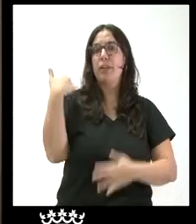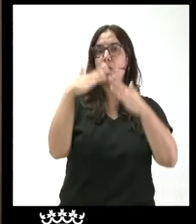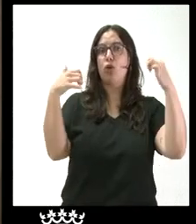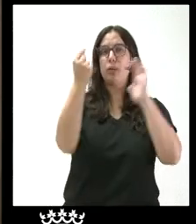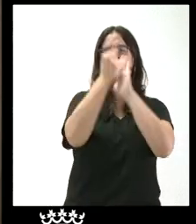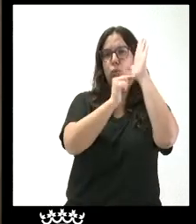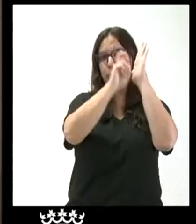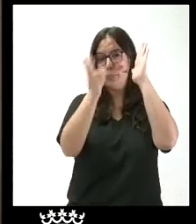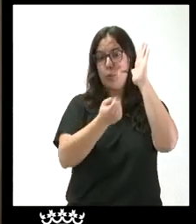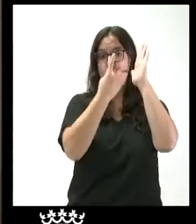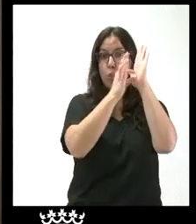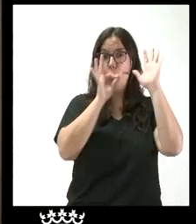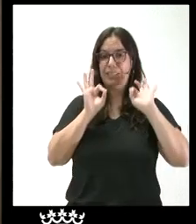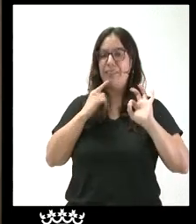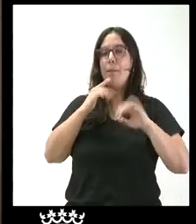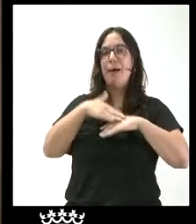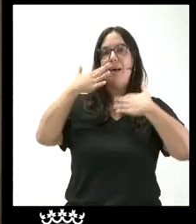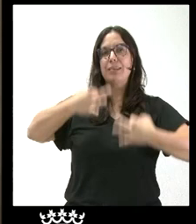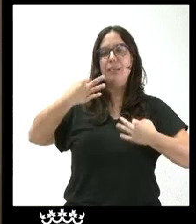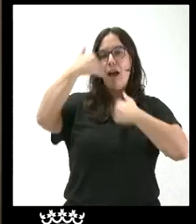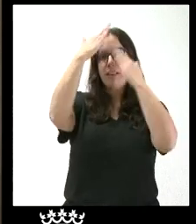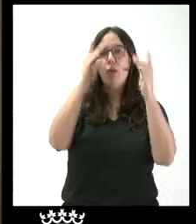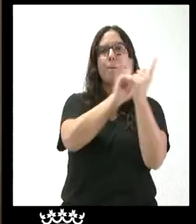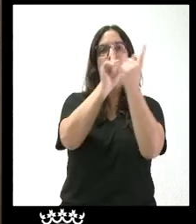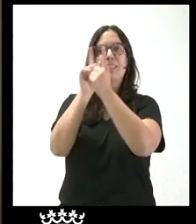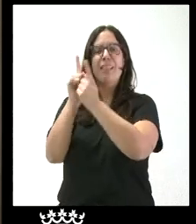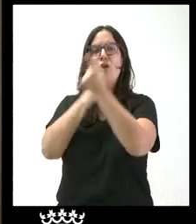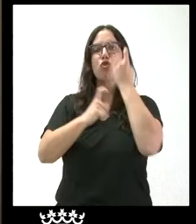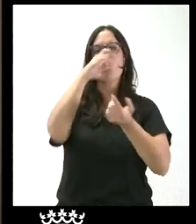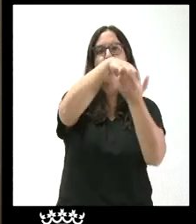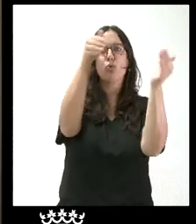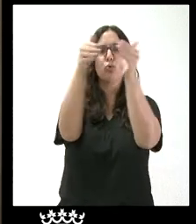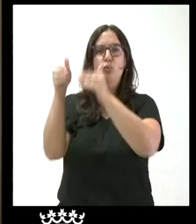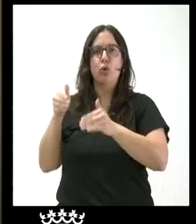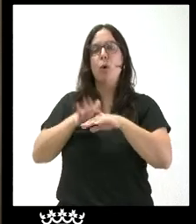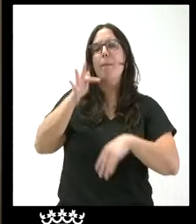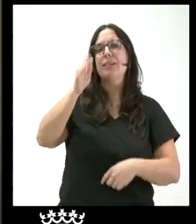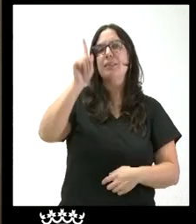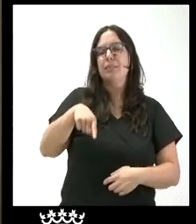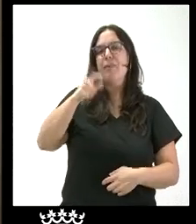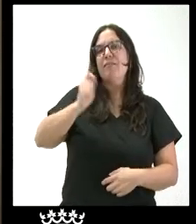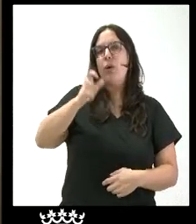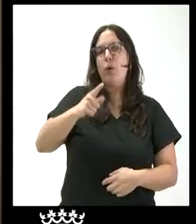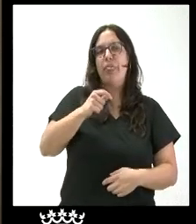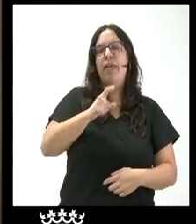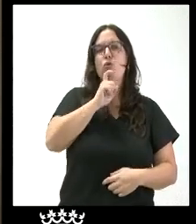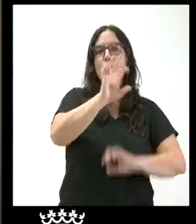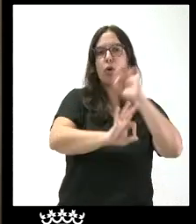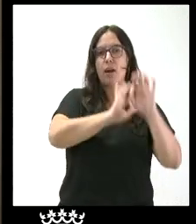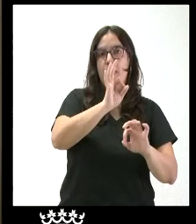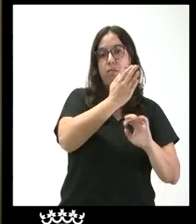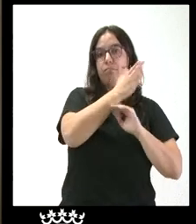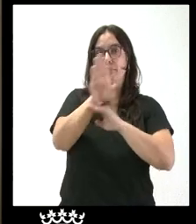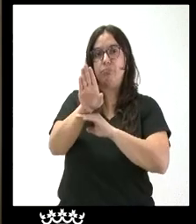punto en concreto para garantizar la atención presencial en todos los consultorios locales y su frecuentación. Este es uno de los puntos de los 21 que